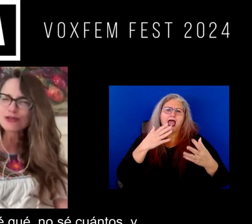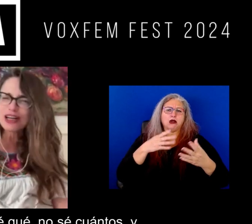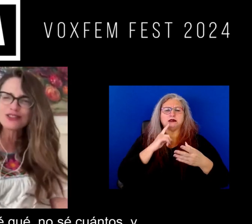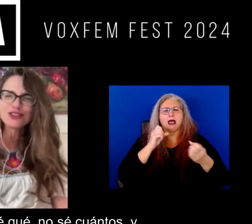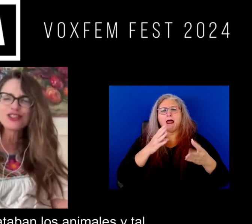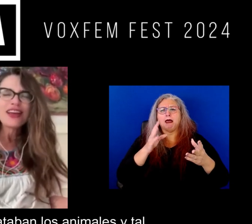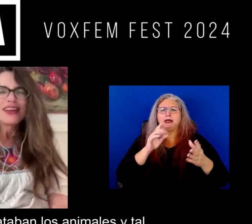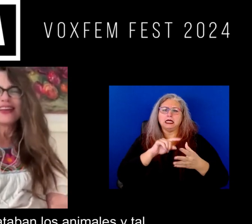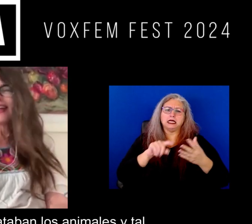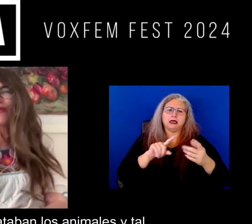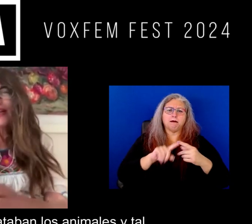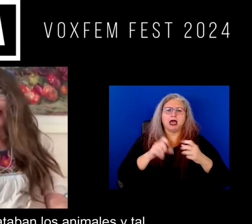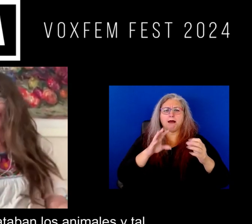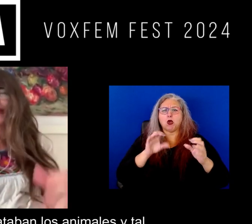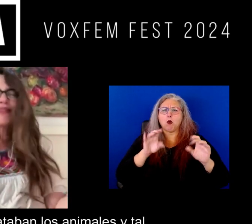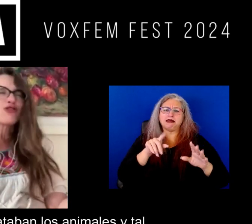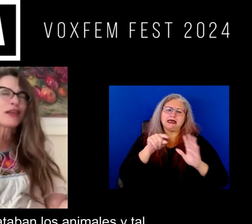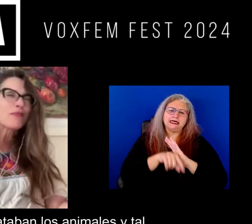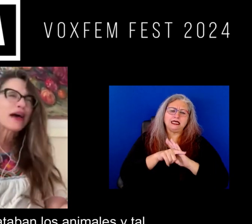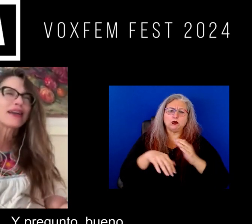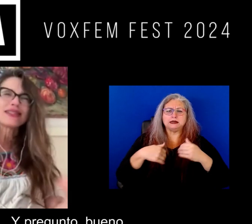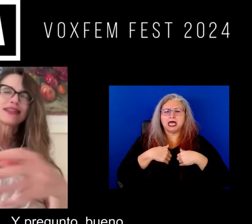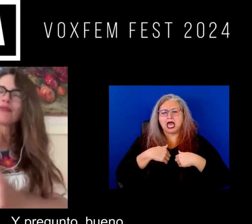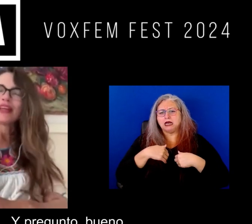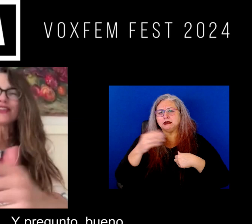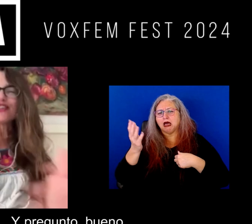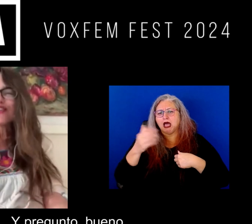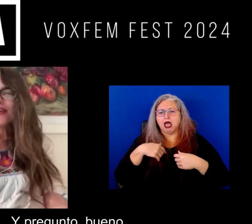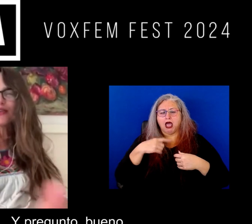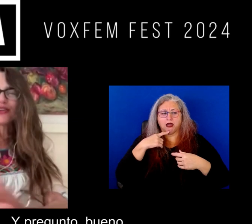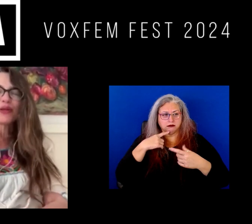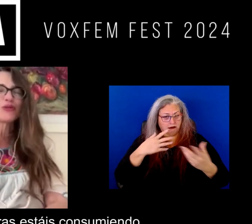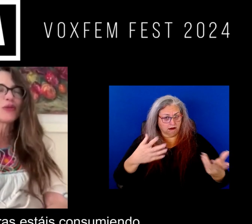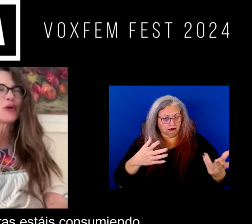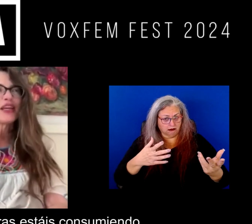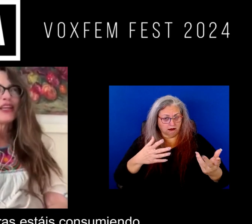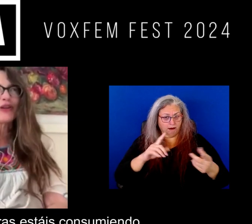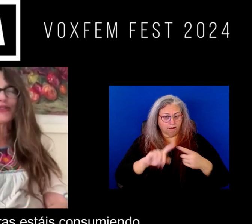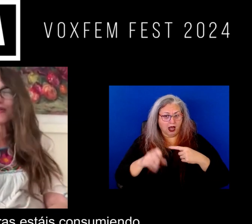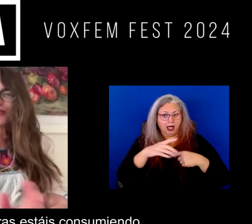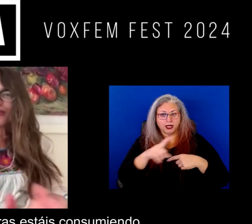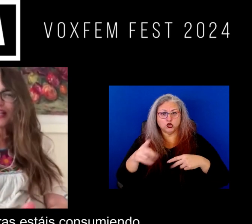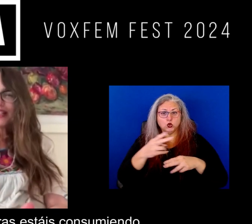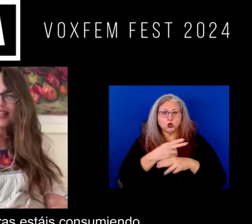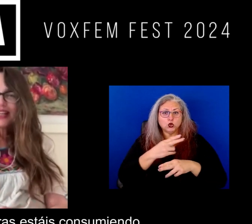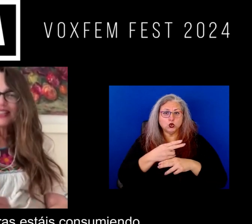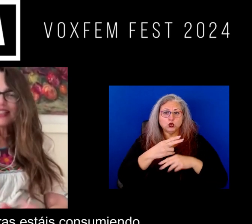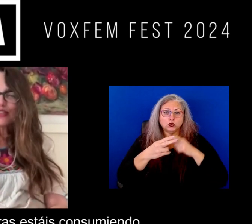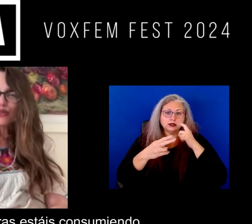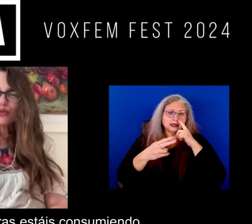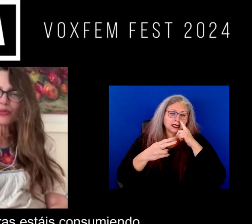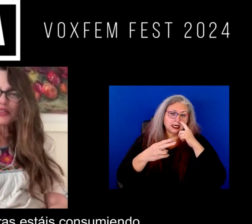qué no sé cuántos y era horrible cómo mataban los animales y tal entonces yo sigo ¿no? y pregunto bueno ¿y cuántos de vosotras